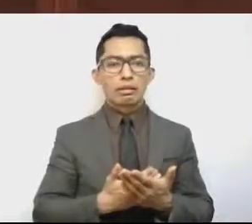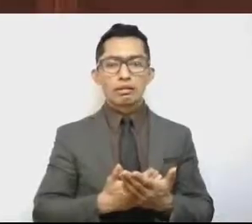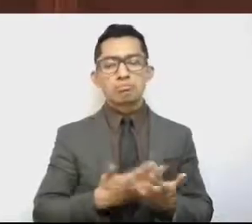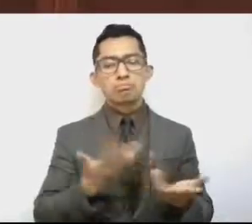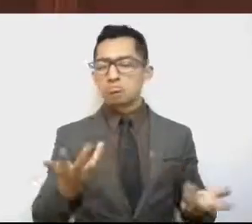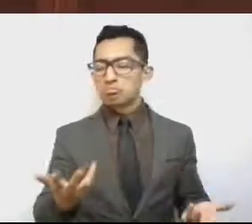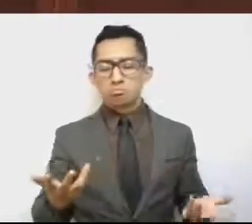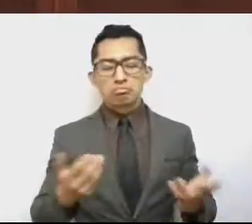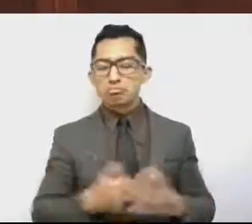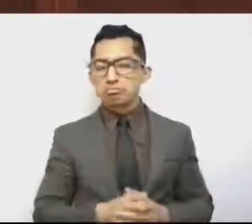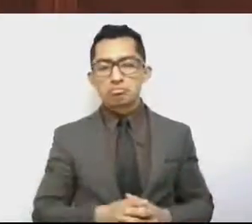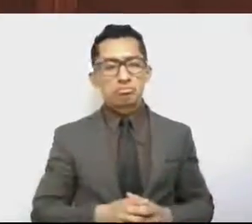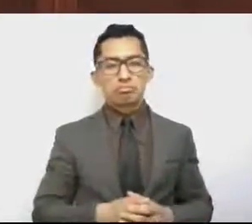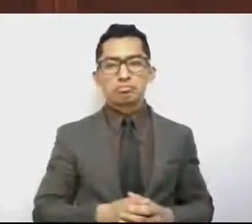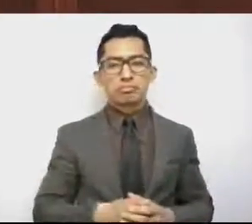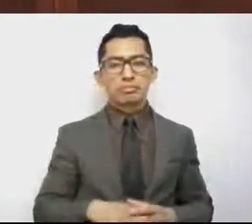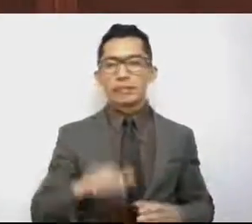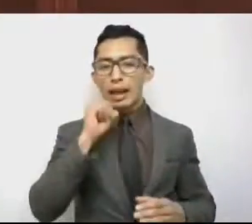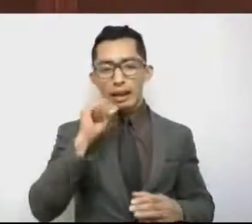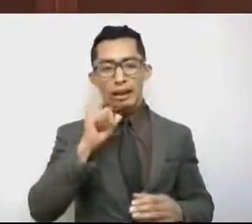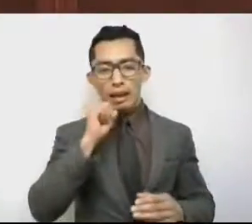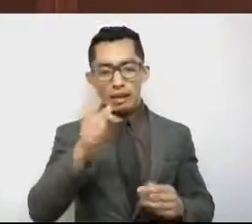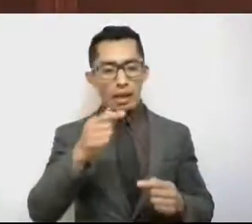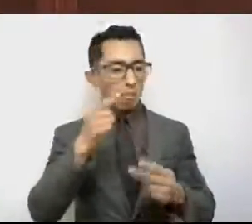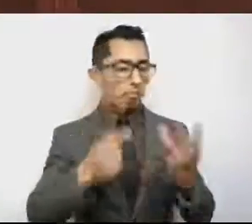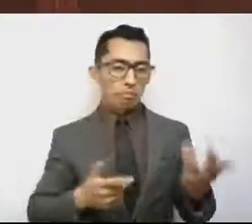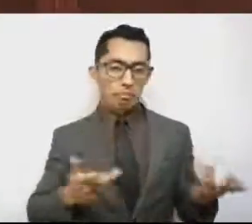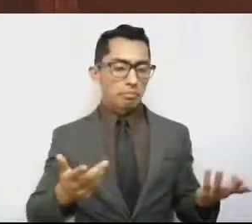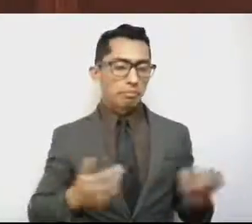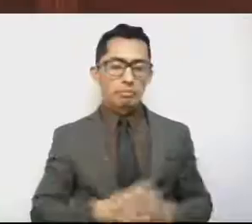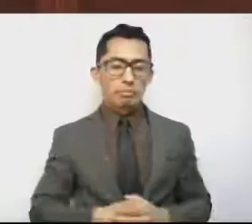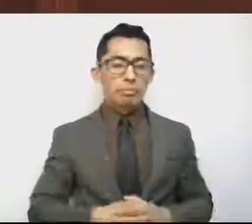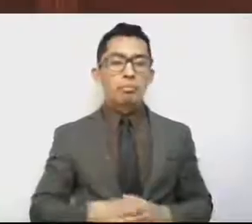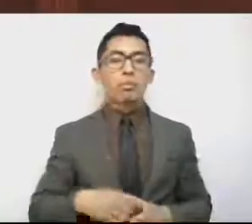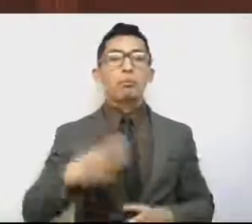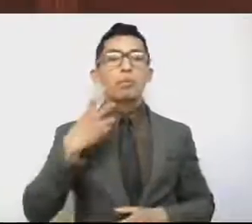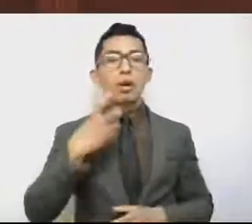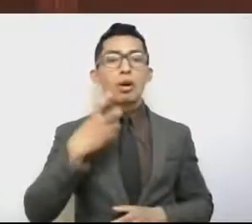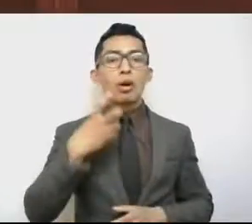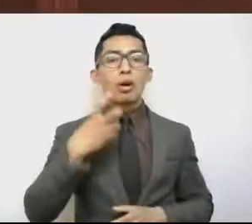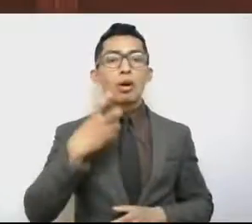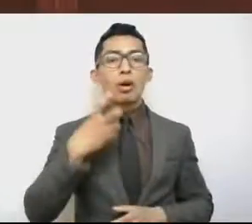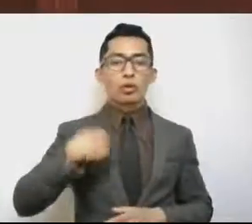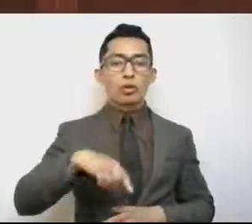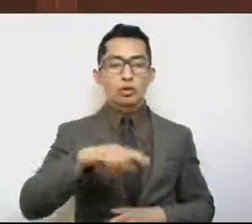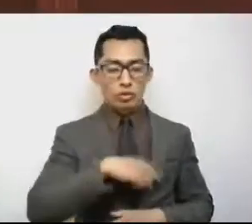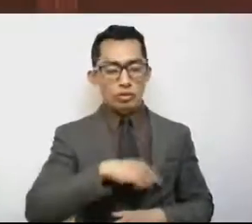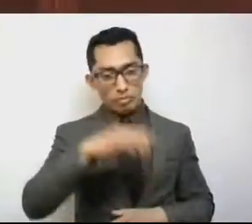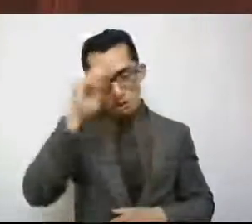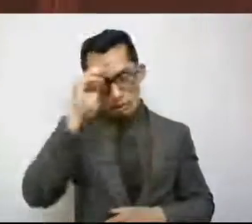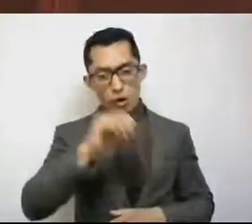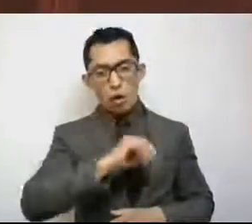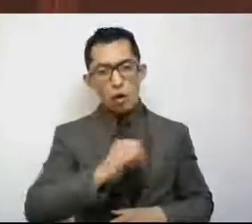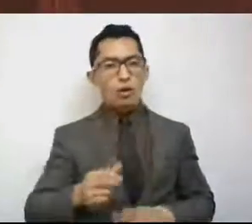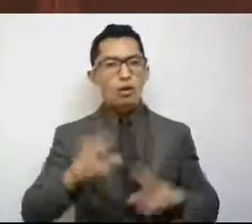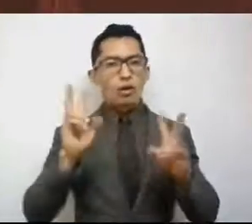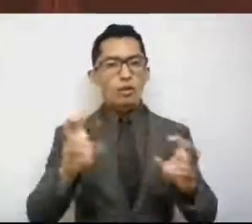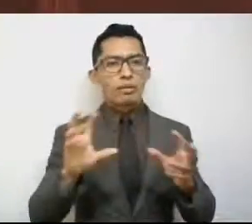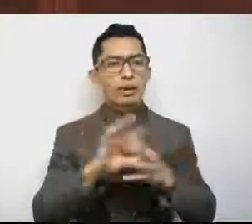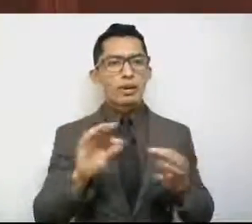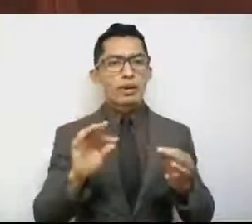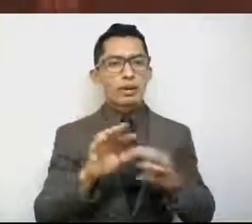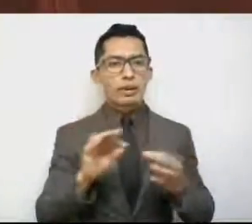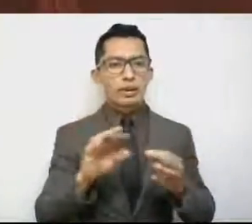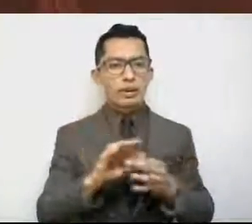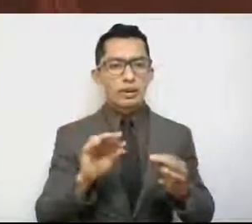ámbitos. Por ello, sí nosotros… y otro tema que se comentó aquí en esta legislatura, a